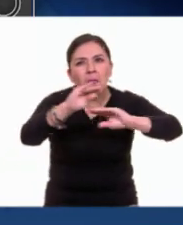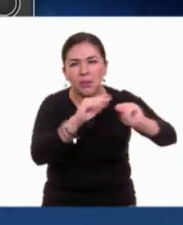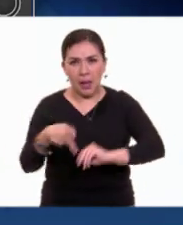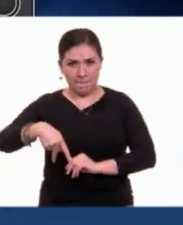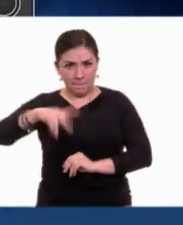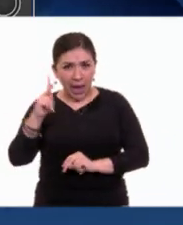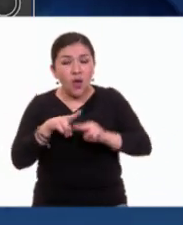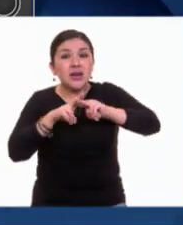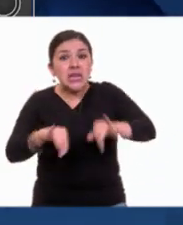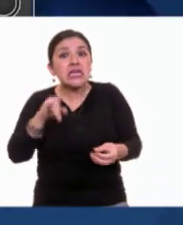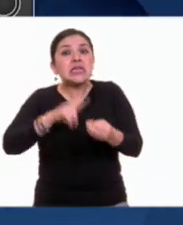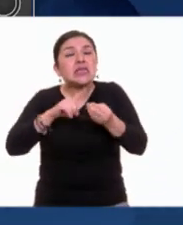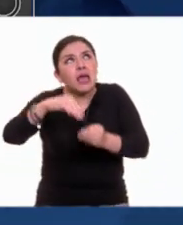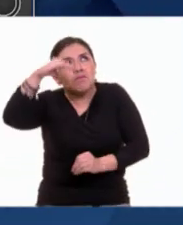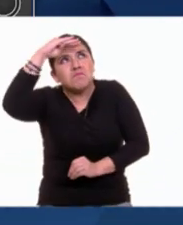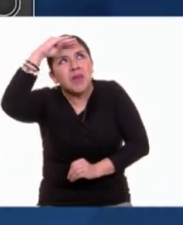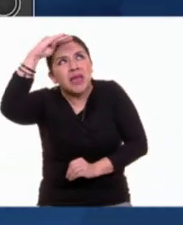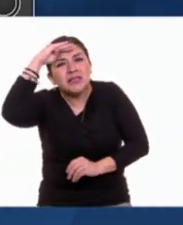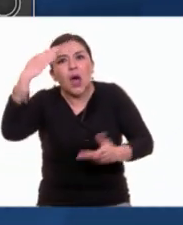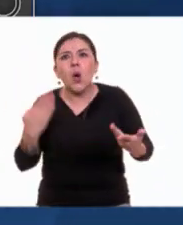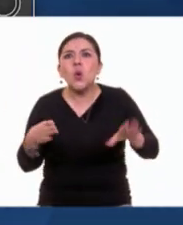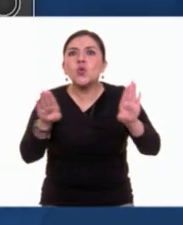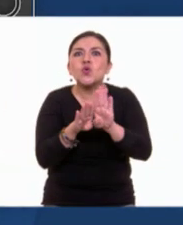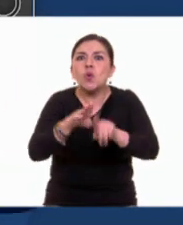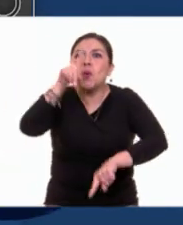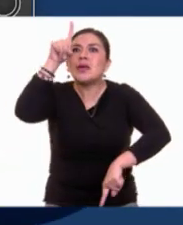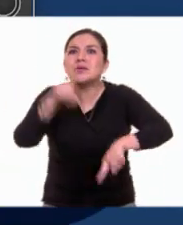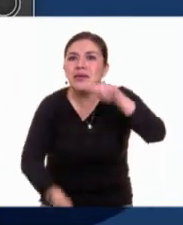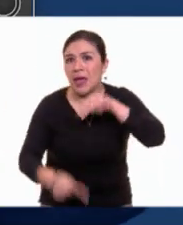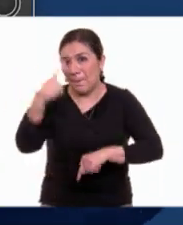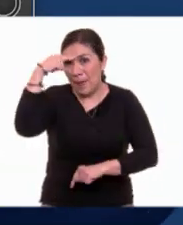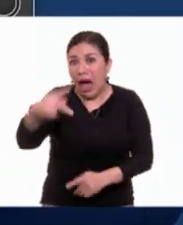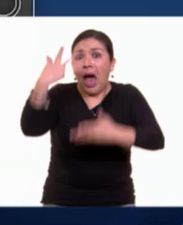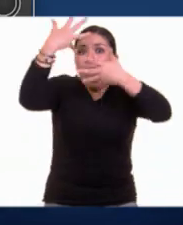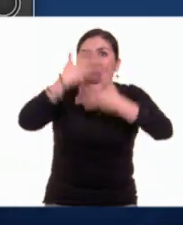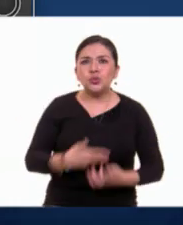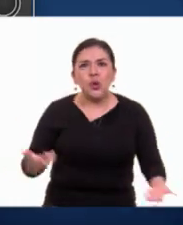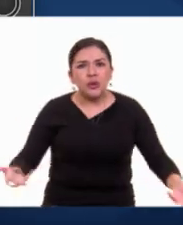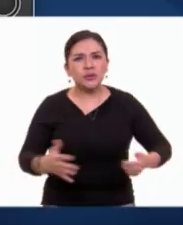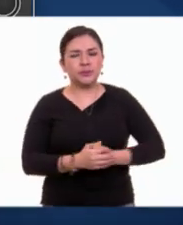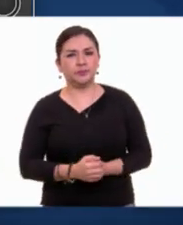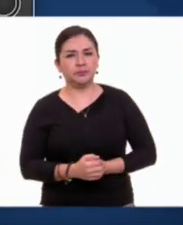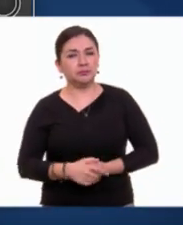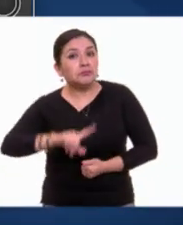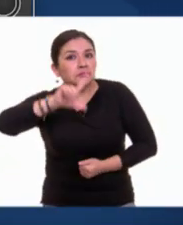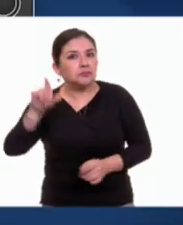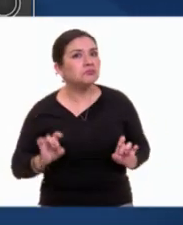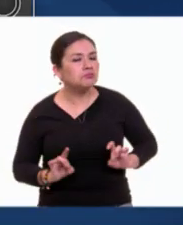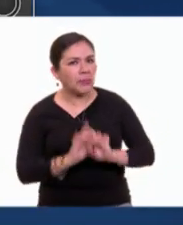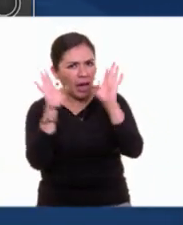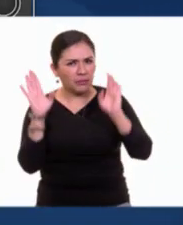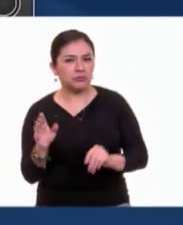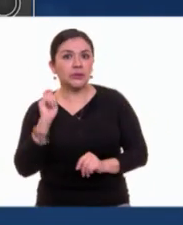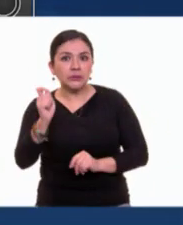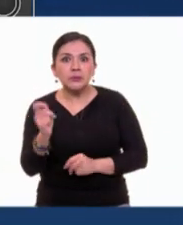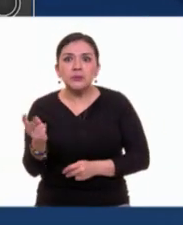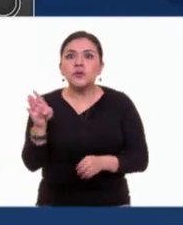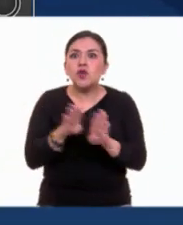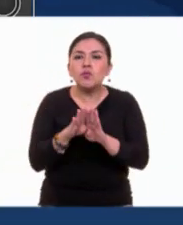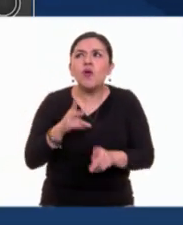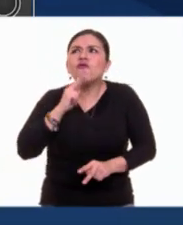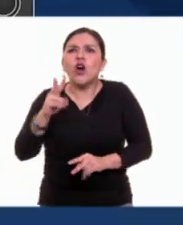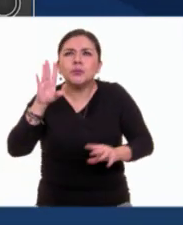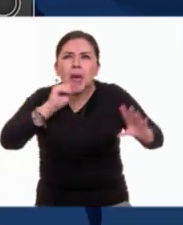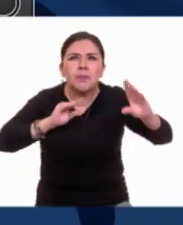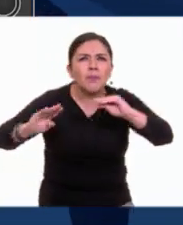Pero a nadie se le ocurría la manera de evitar tamaños sustos. De repente, por encima de todas las